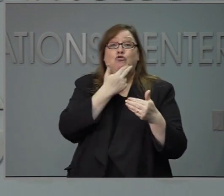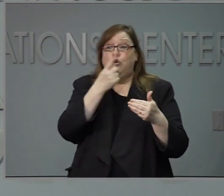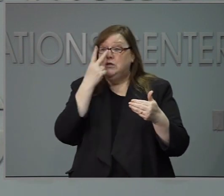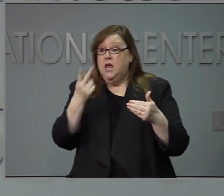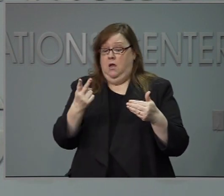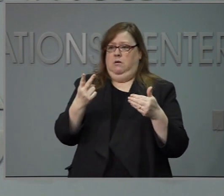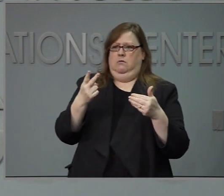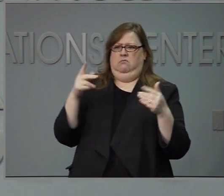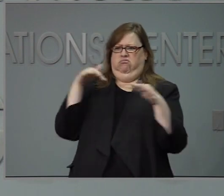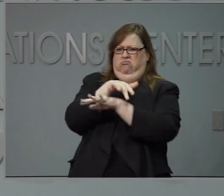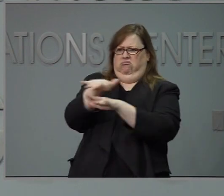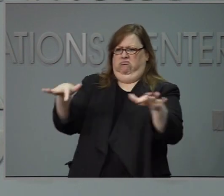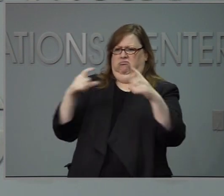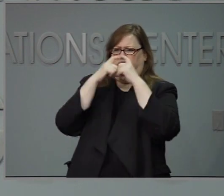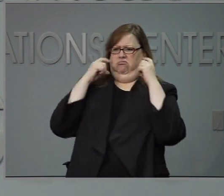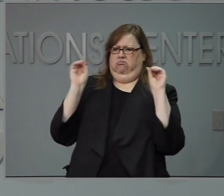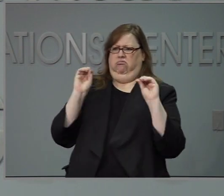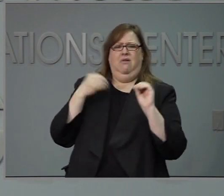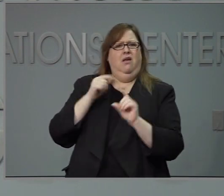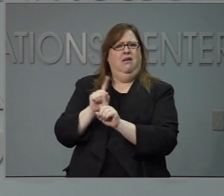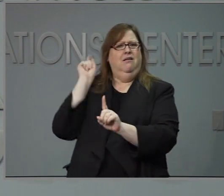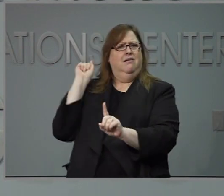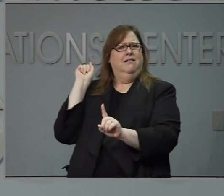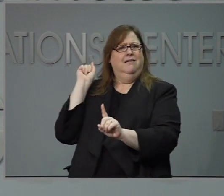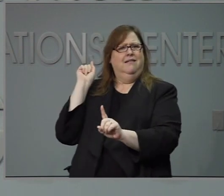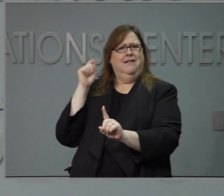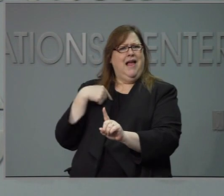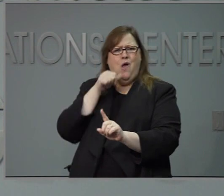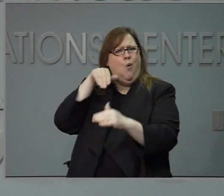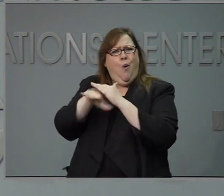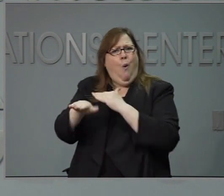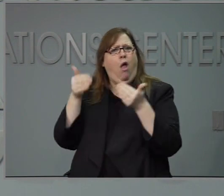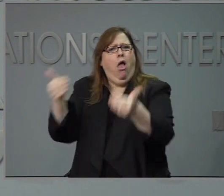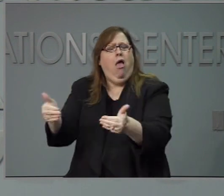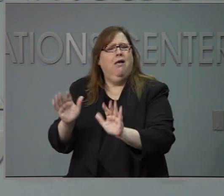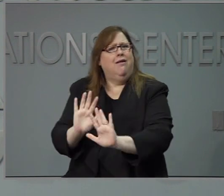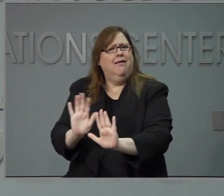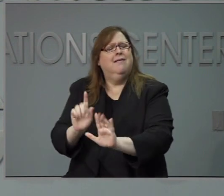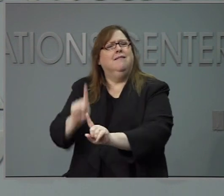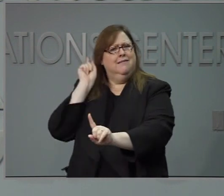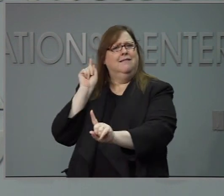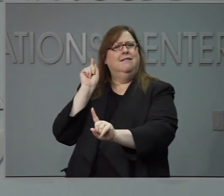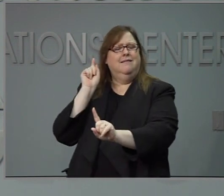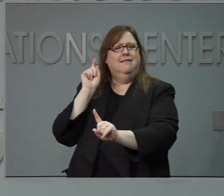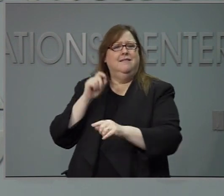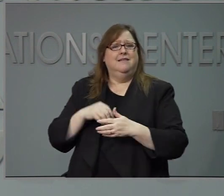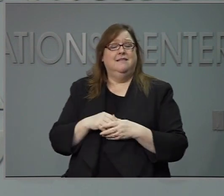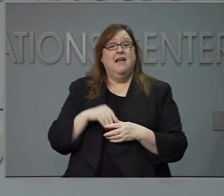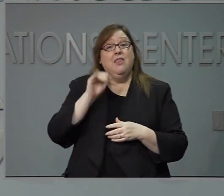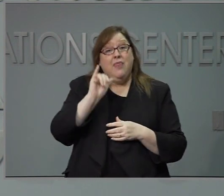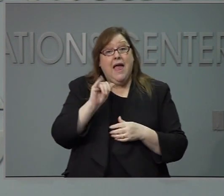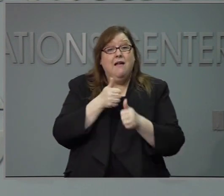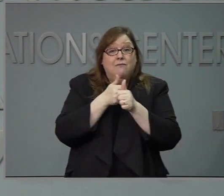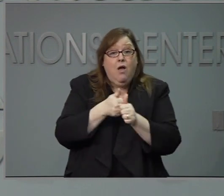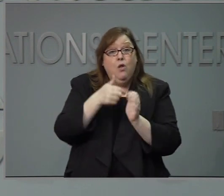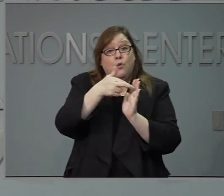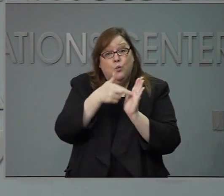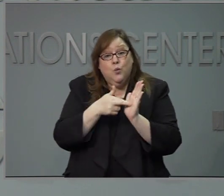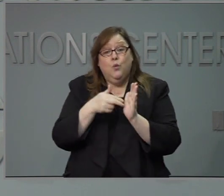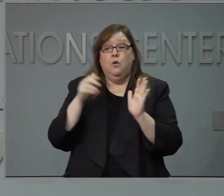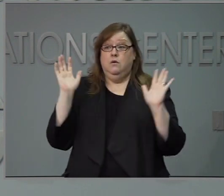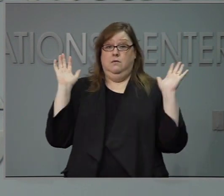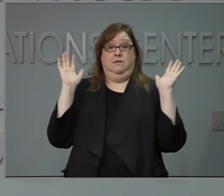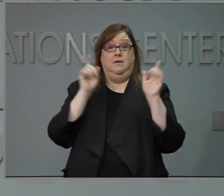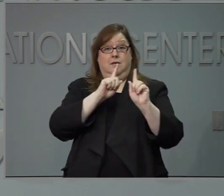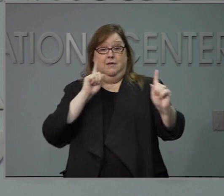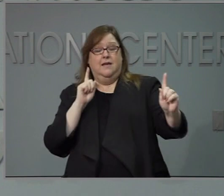que permiten que los niños puedan regresar a las aulas y nuestra economía se mejore. Junto con la secretaria Cohen, me acompaña el día de hoy el director